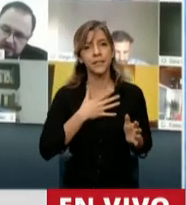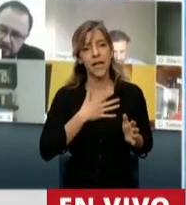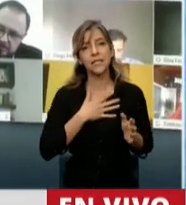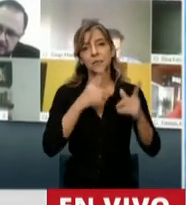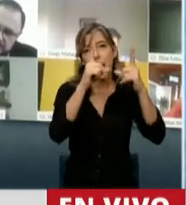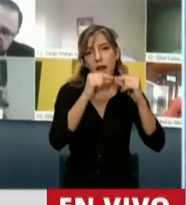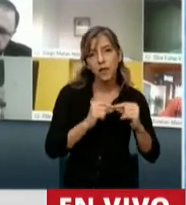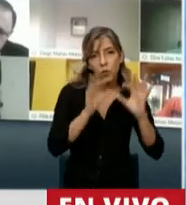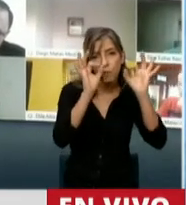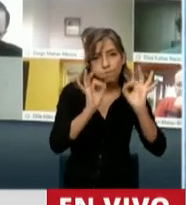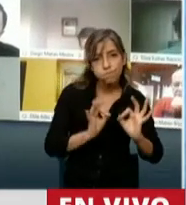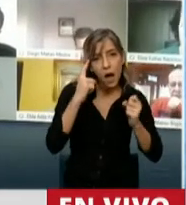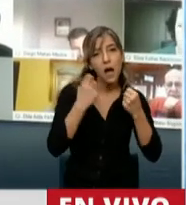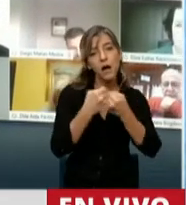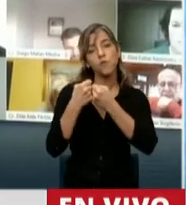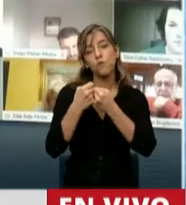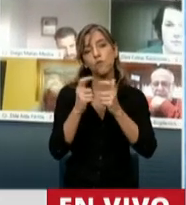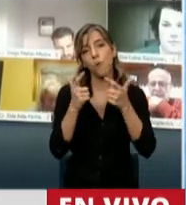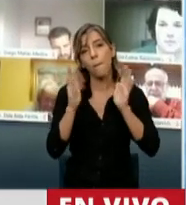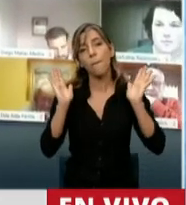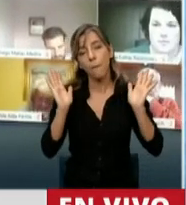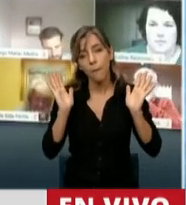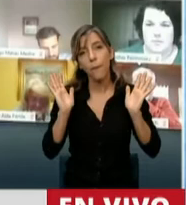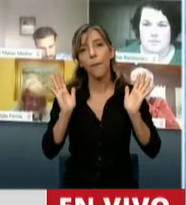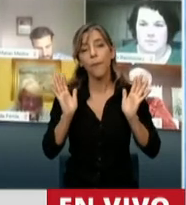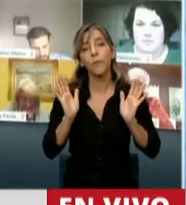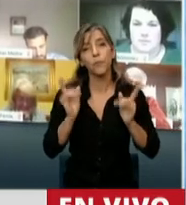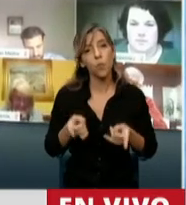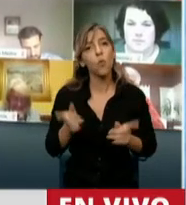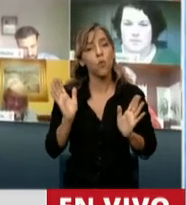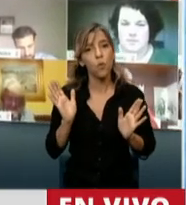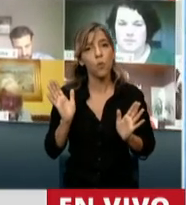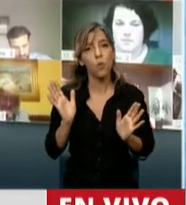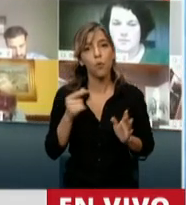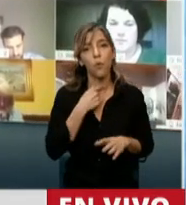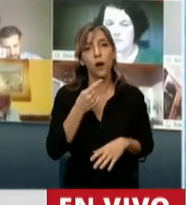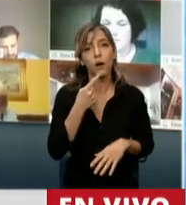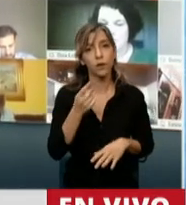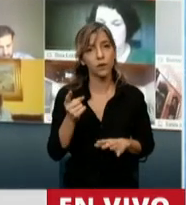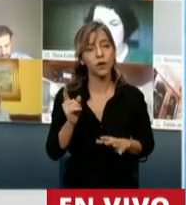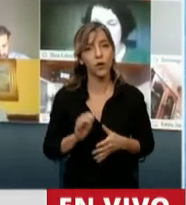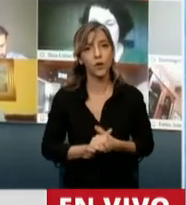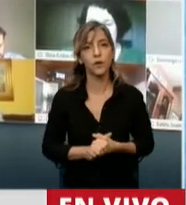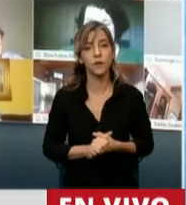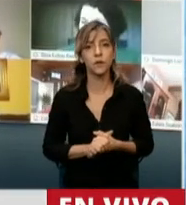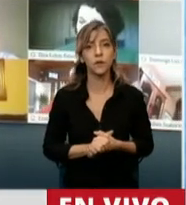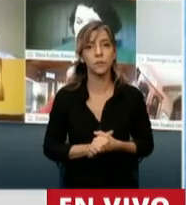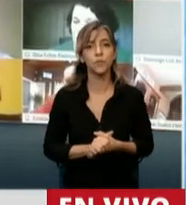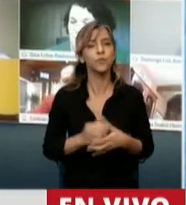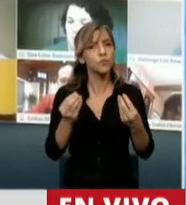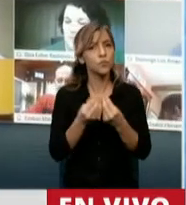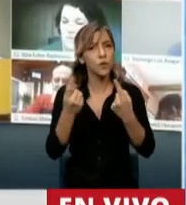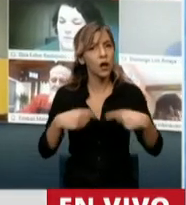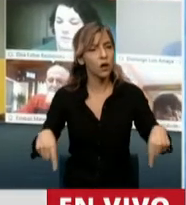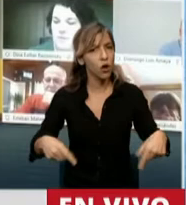artículos. Pero sí quiero destacar hechos positivos que ha